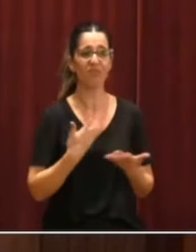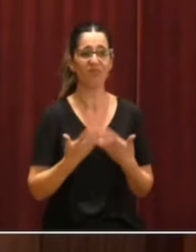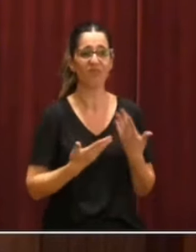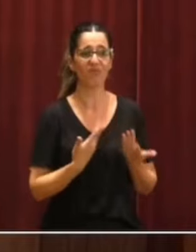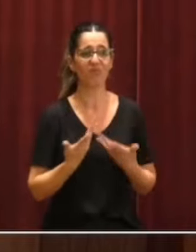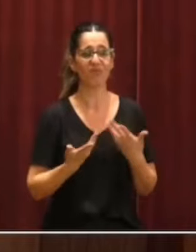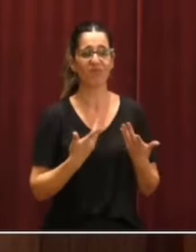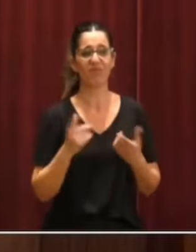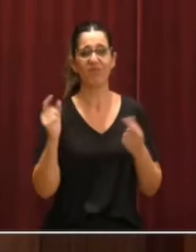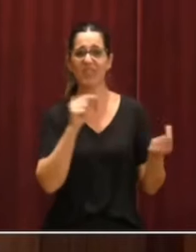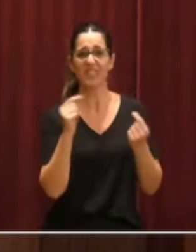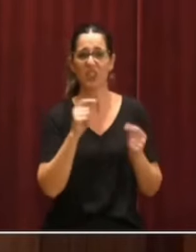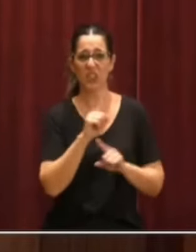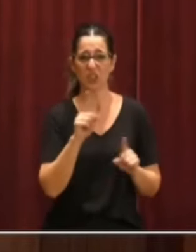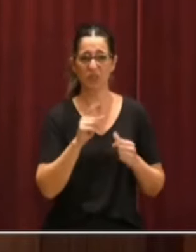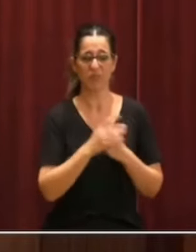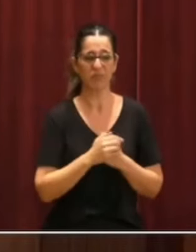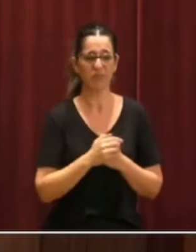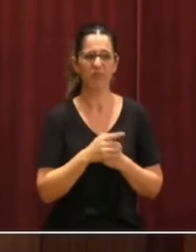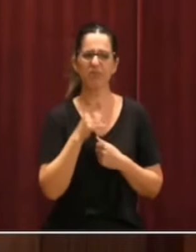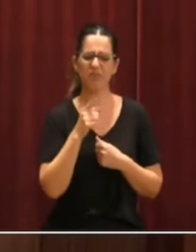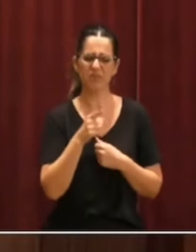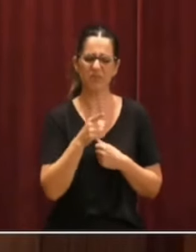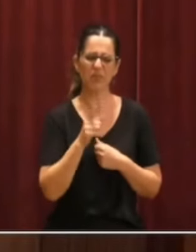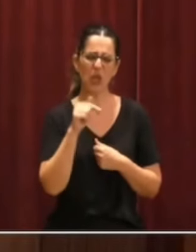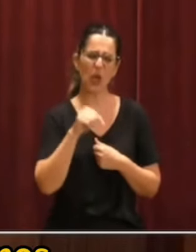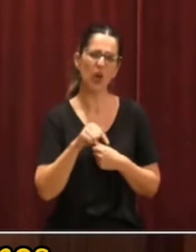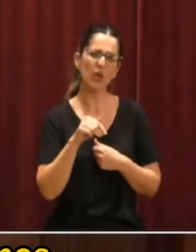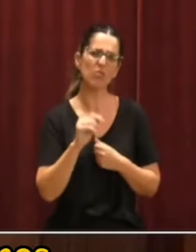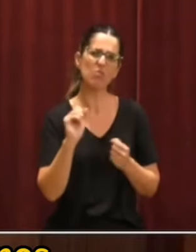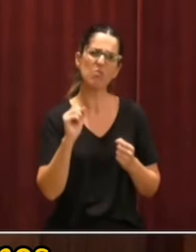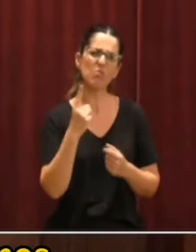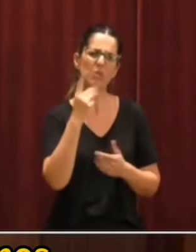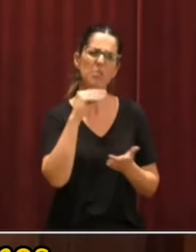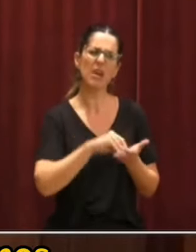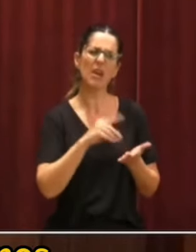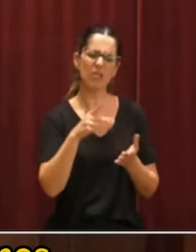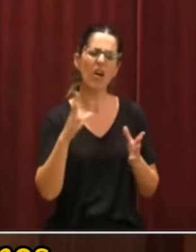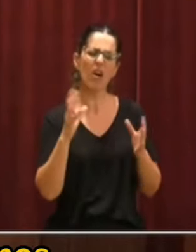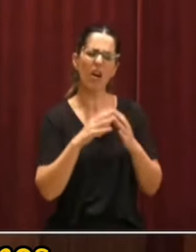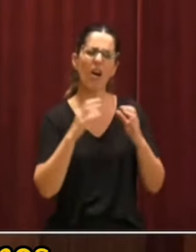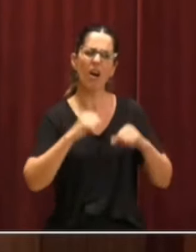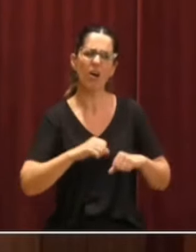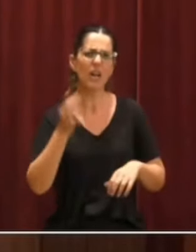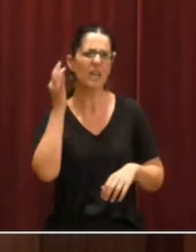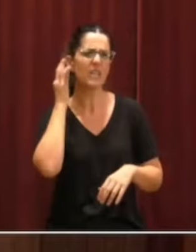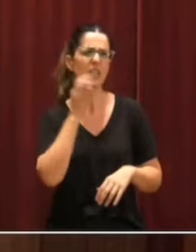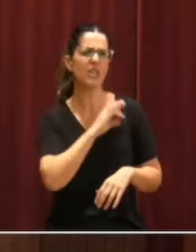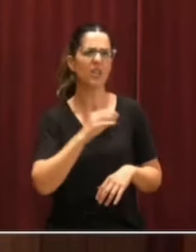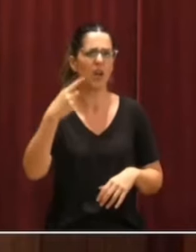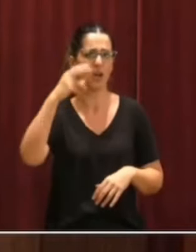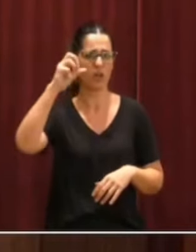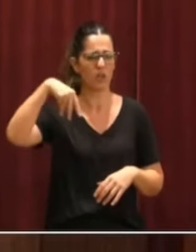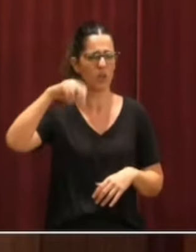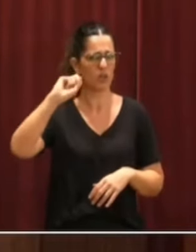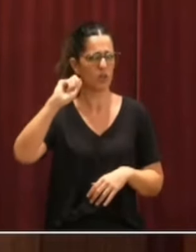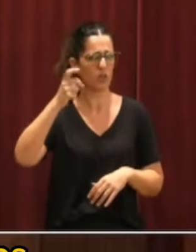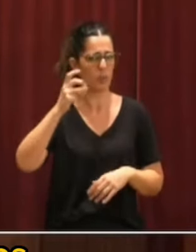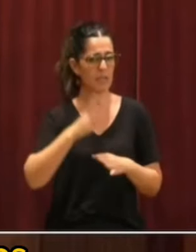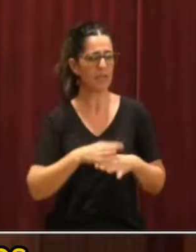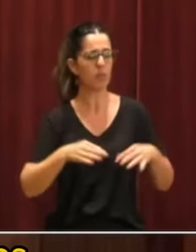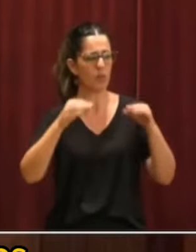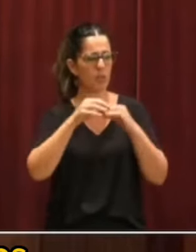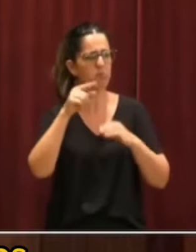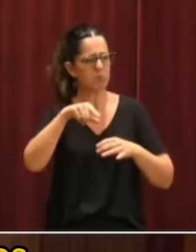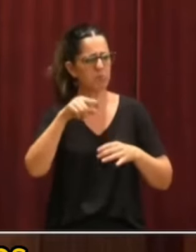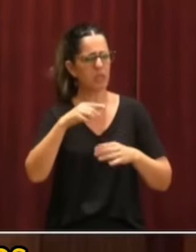trastos a la cabeza. Pero en esto, hoy, por primera vez, voy a estar de acuerdo con la señora Gómez de Podemos. El Parlamento está para esto,